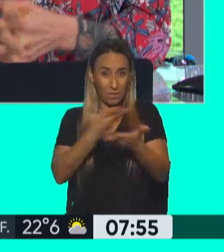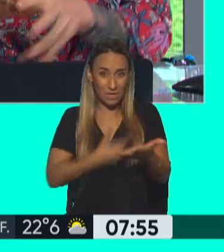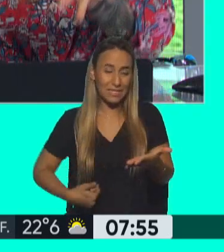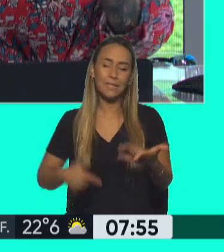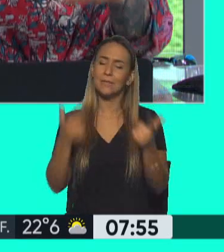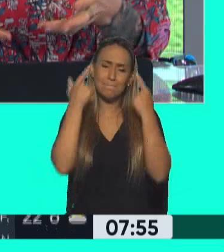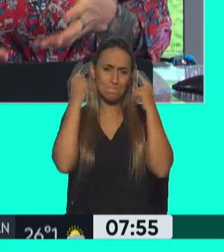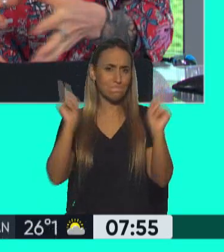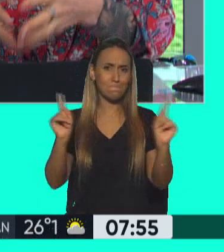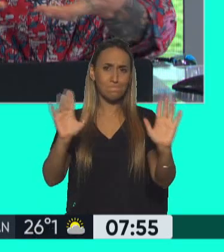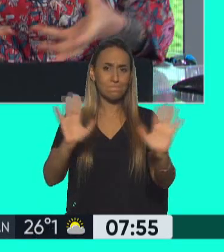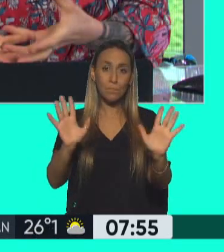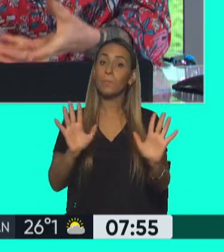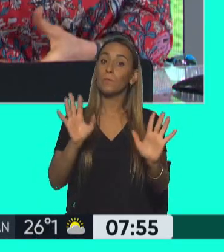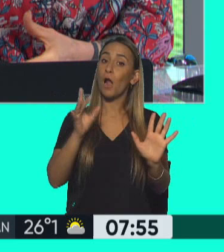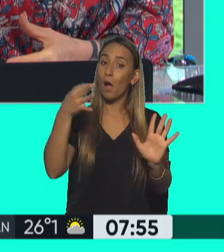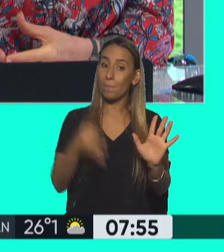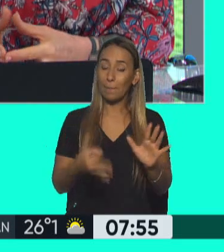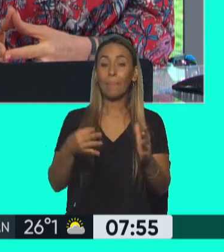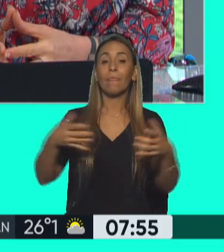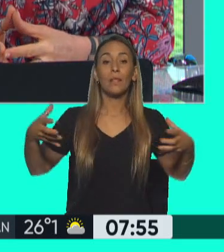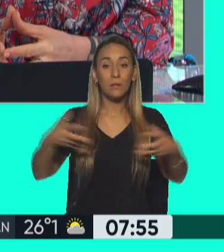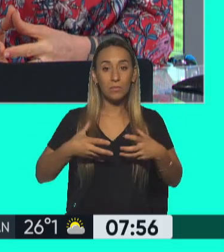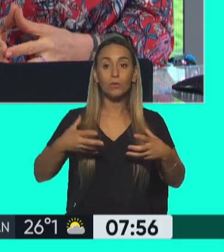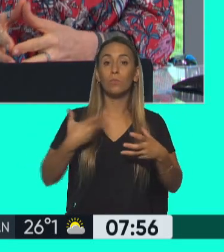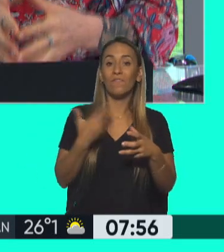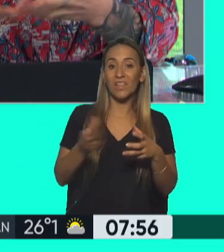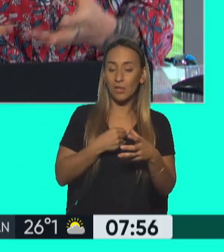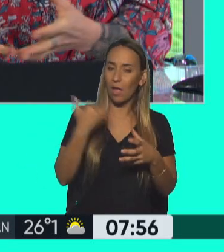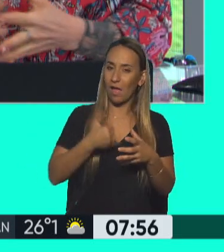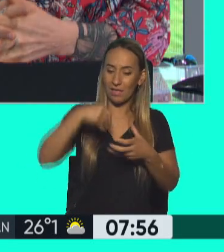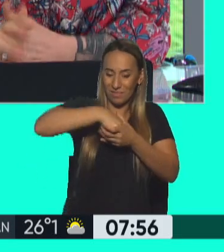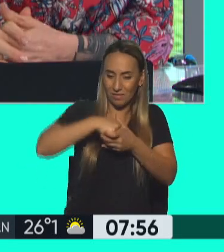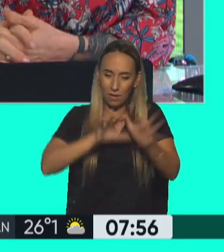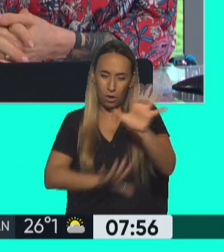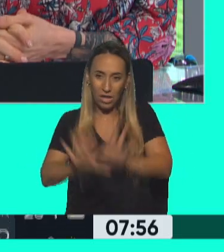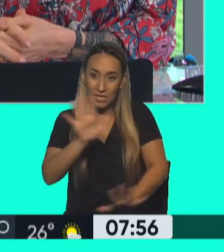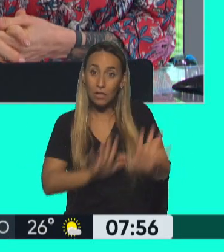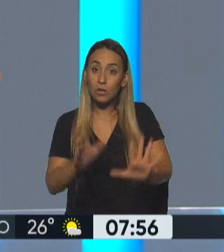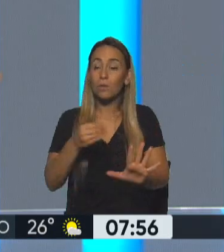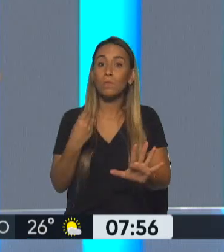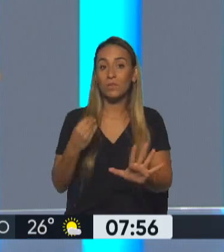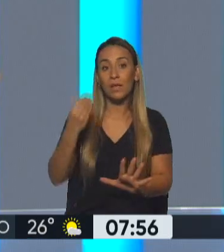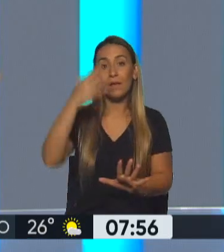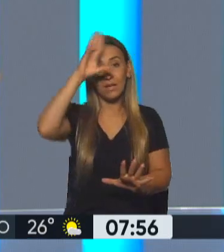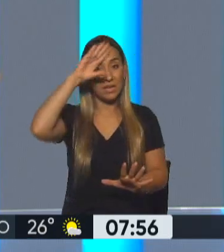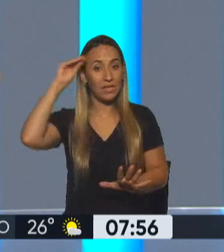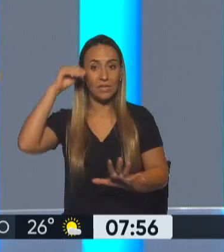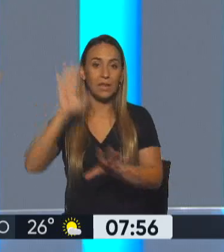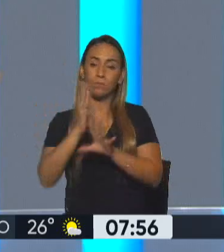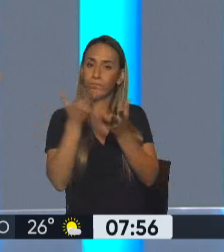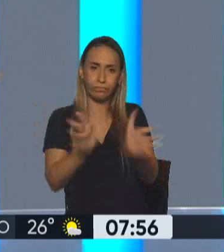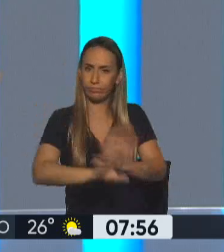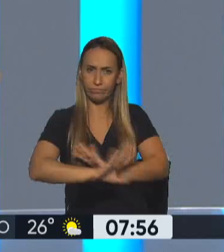cierto es que esto ocurre porque hay un reordenamiento interno en el frente de todos, vinculado con el renunciamiento de Cristina Fernández de Kirchner.